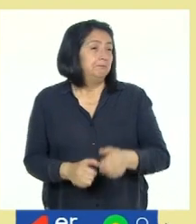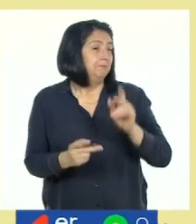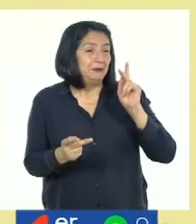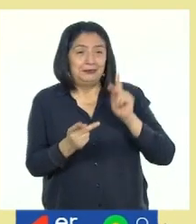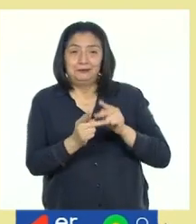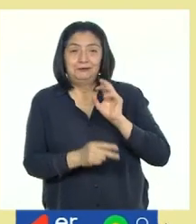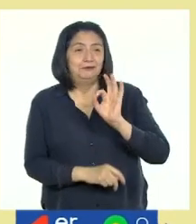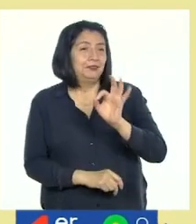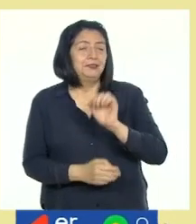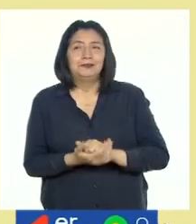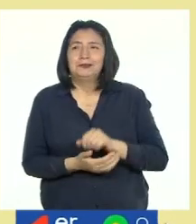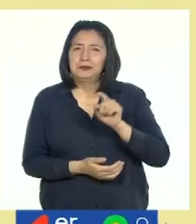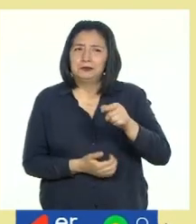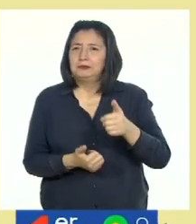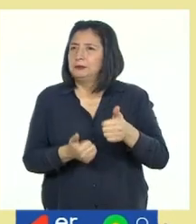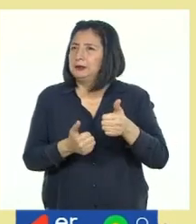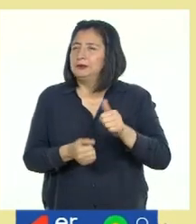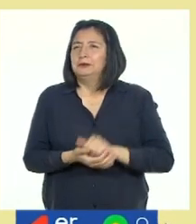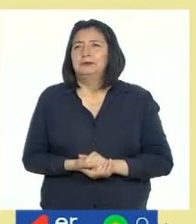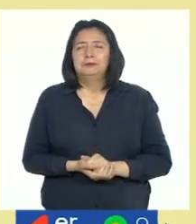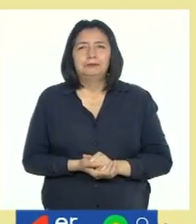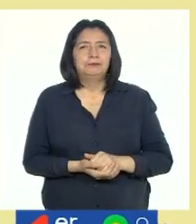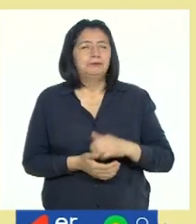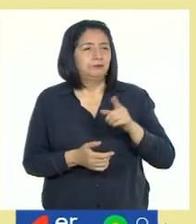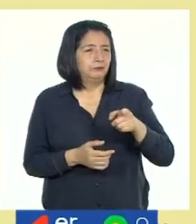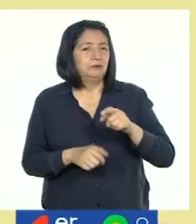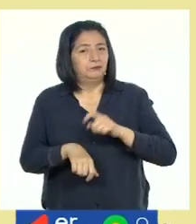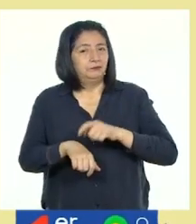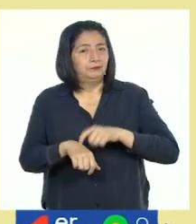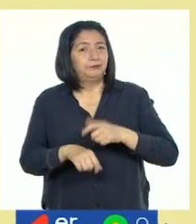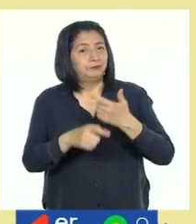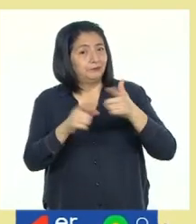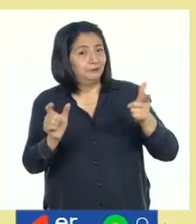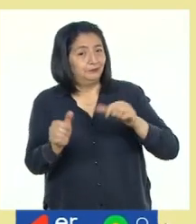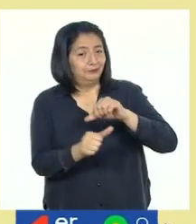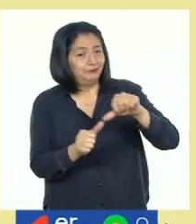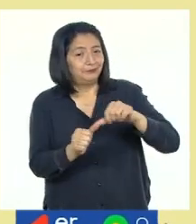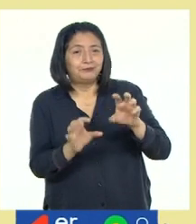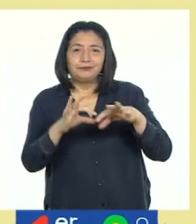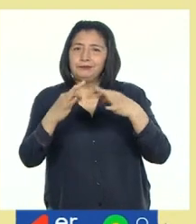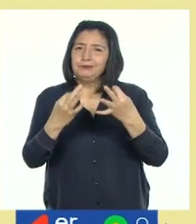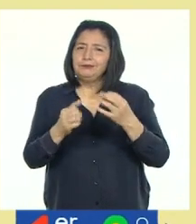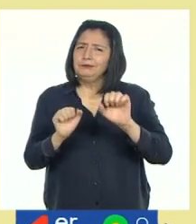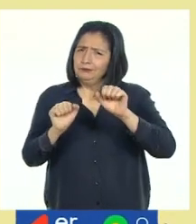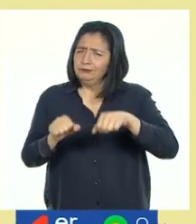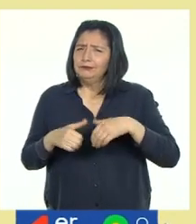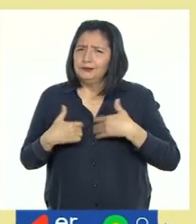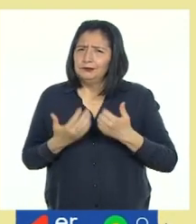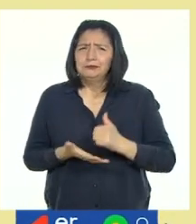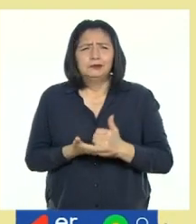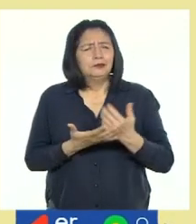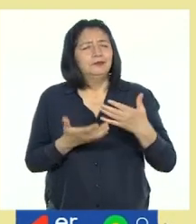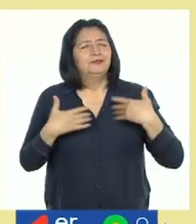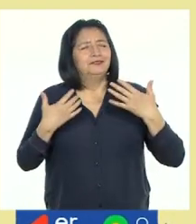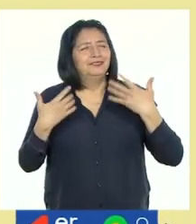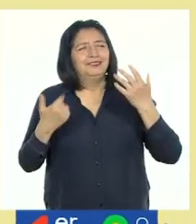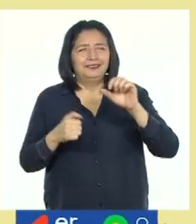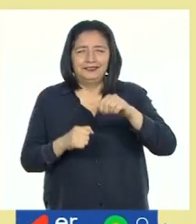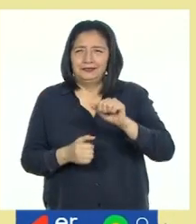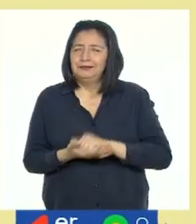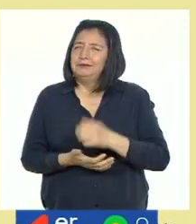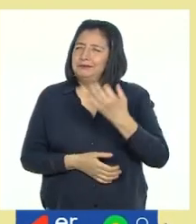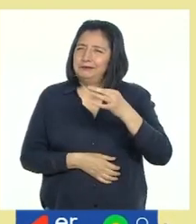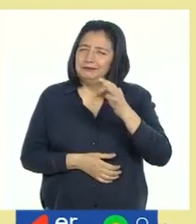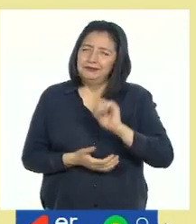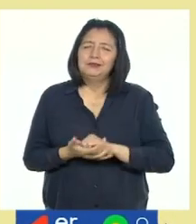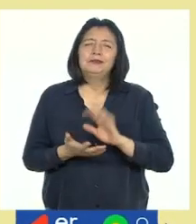¡Perfecto! Eso es algo genial. Pasar tiempo libre con nuestra familia nos puede hacer muy felices y